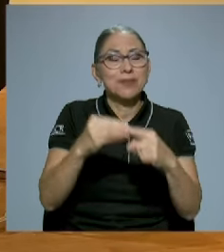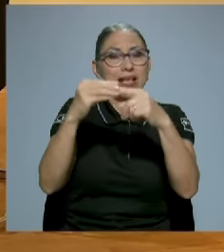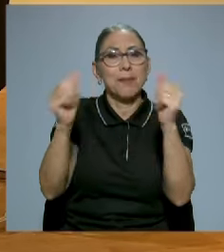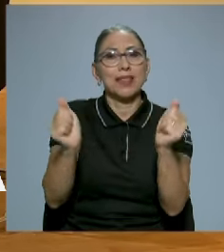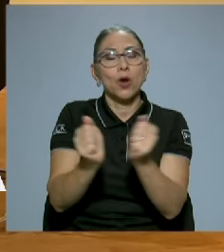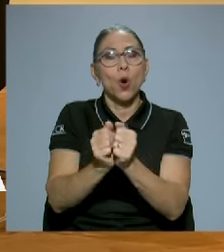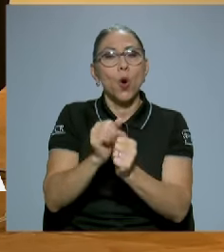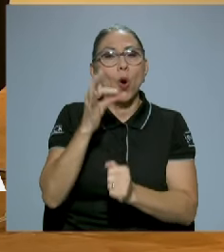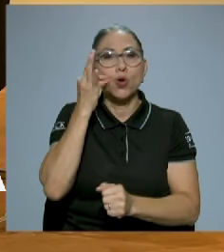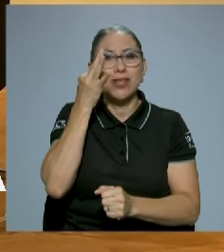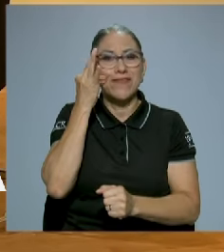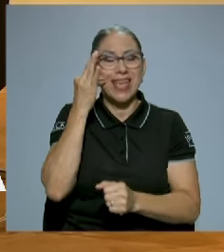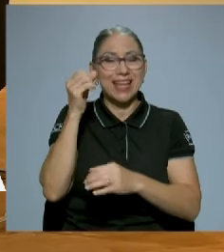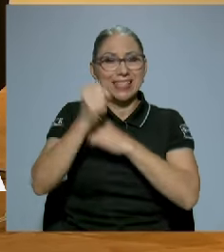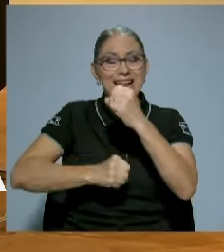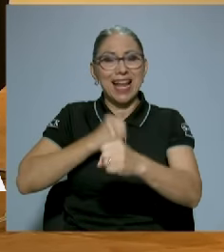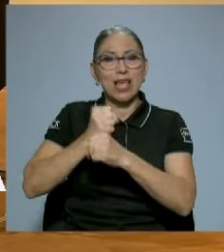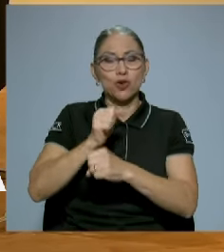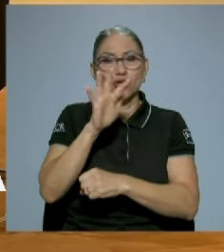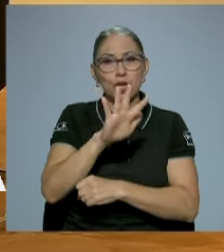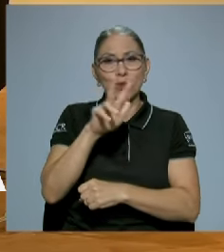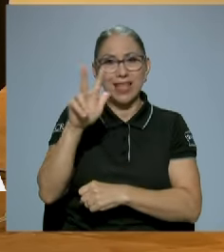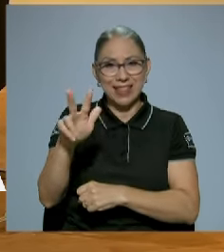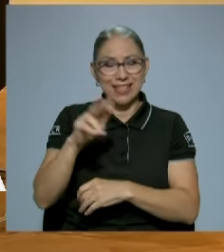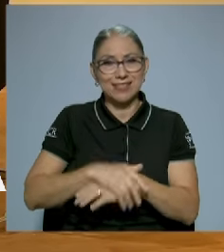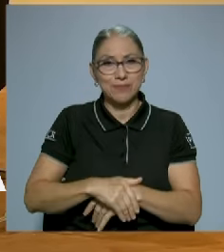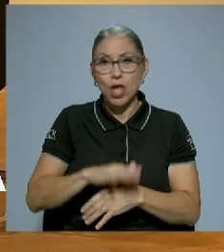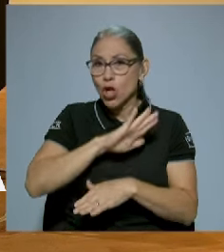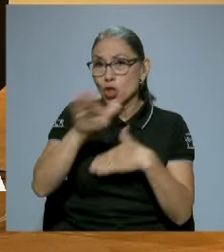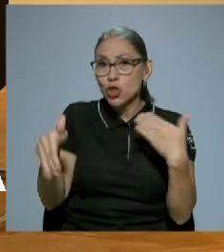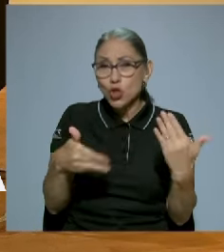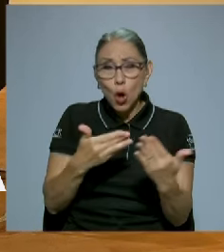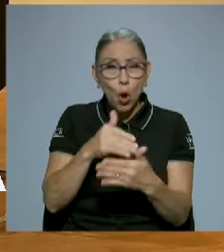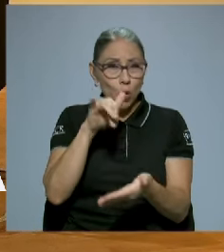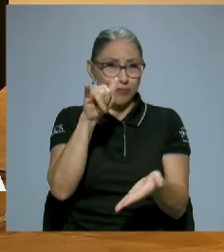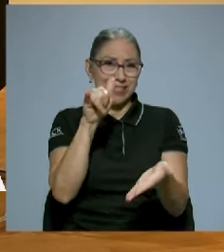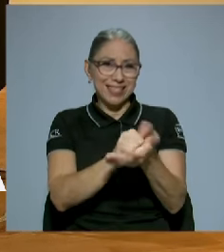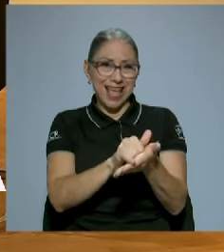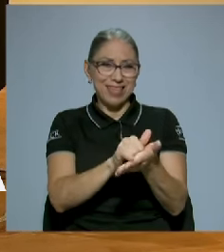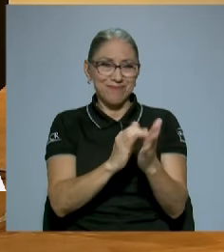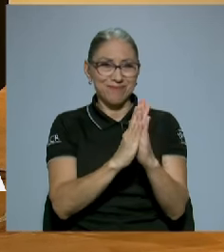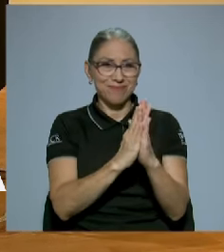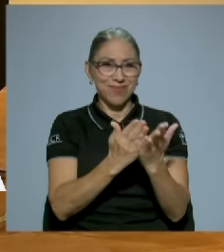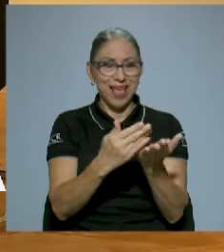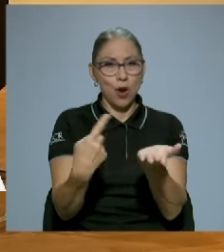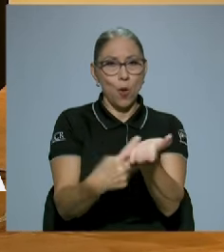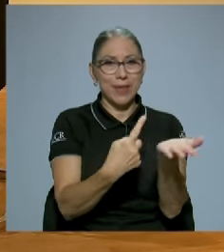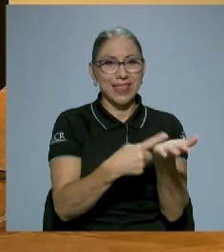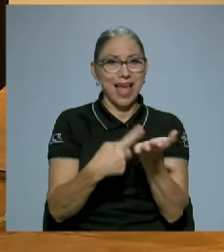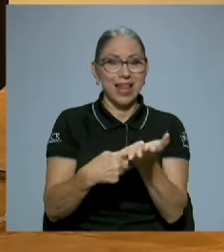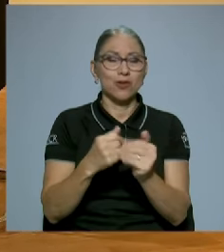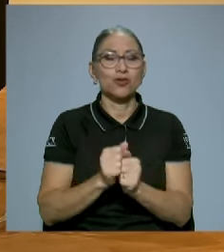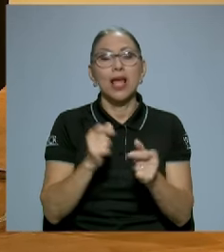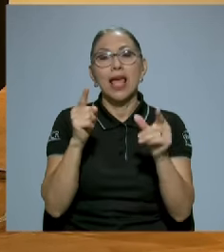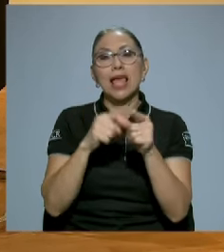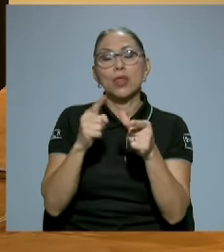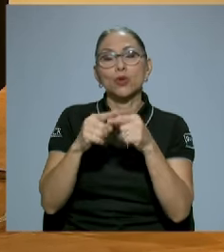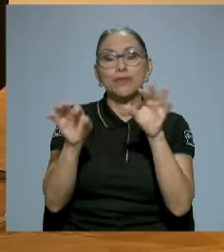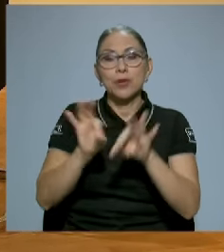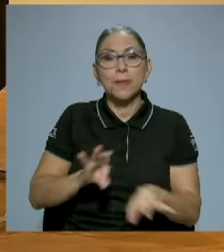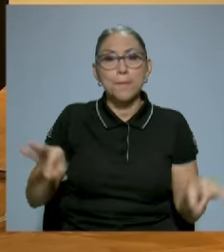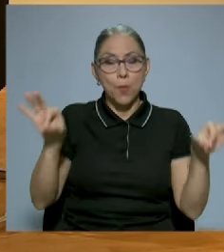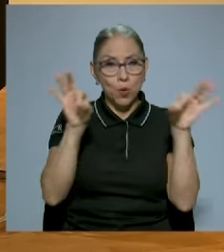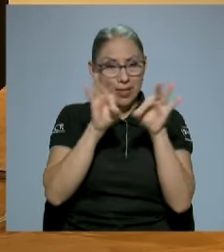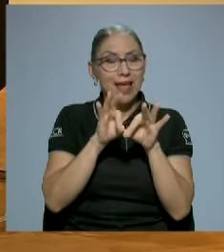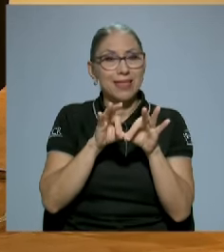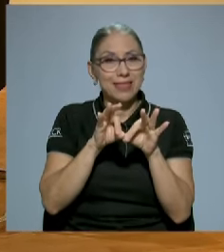Figueres en el 53. Ahora, todo eso está ahí reflejado en esos comentarios. Entonces es muy importante, era